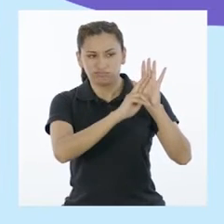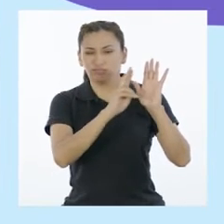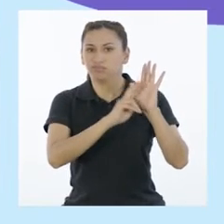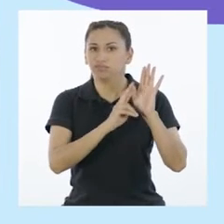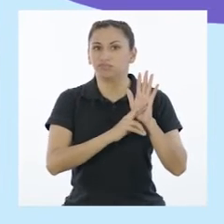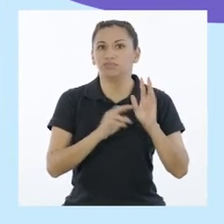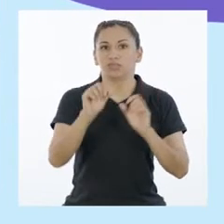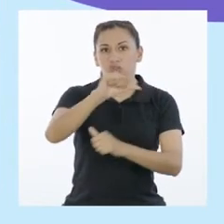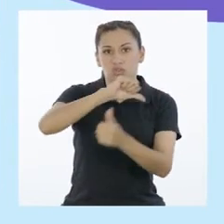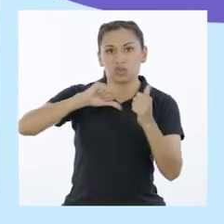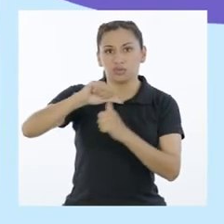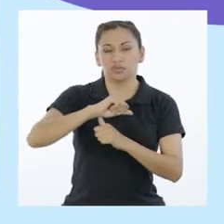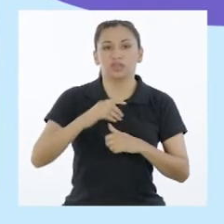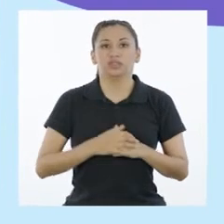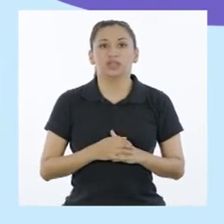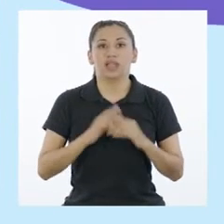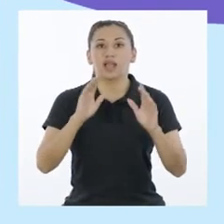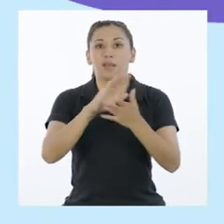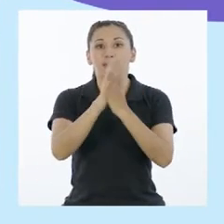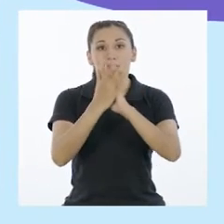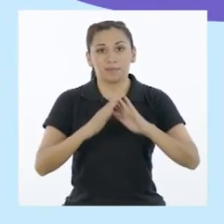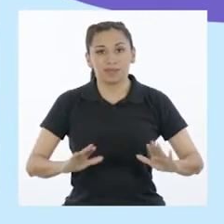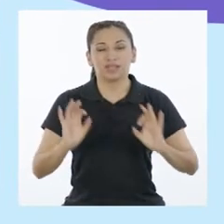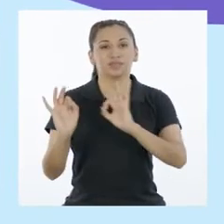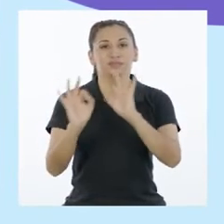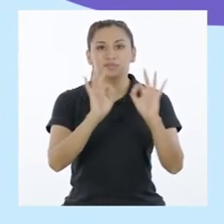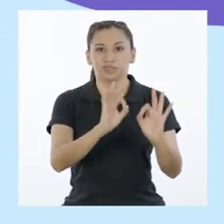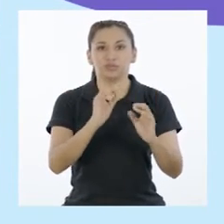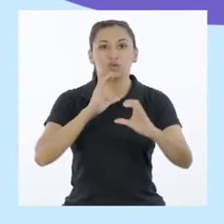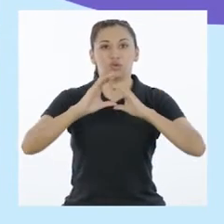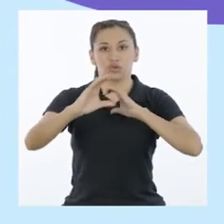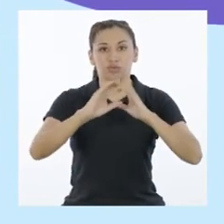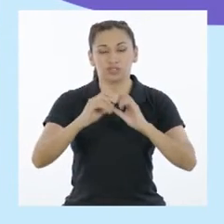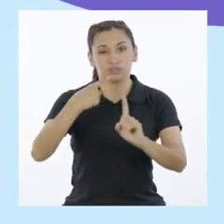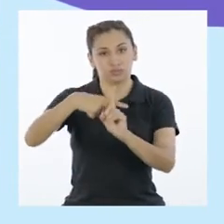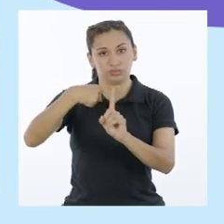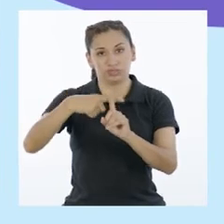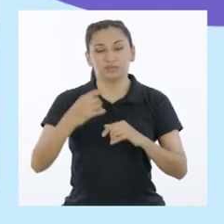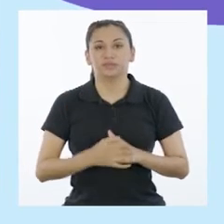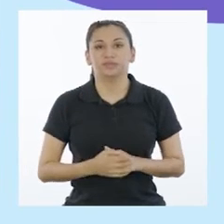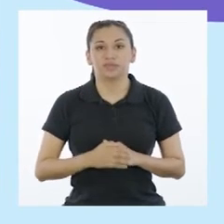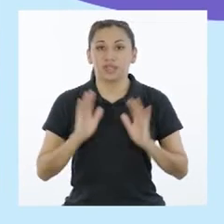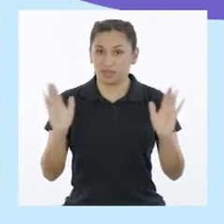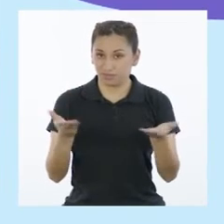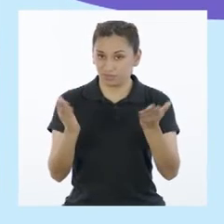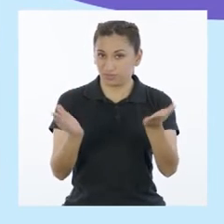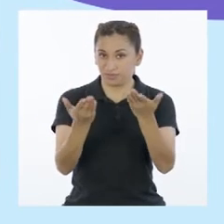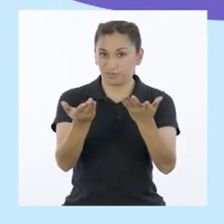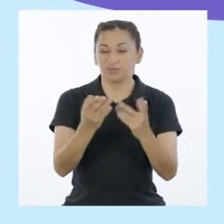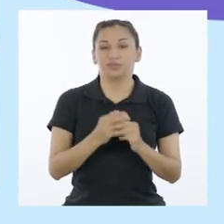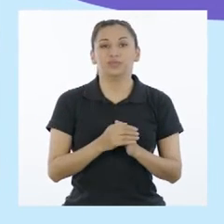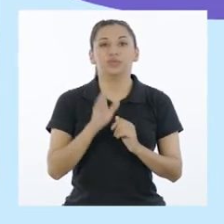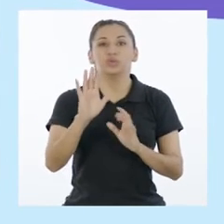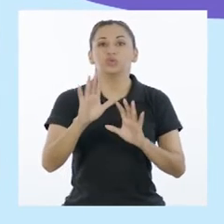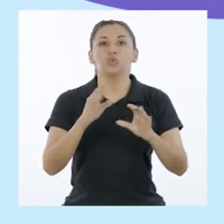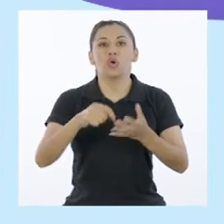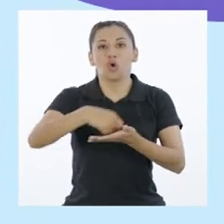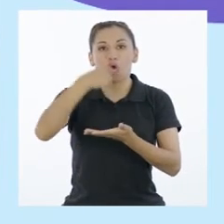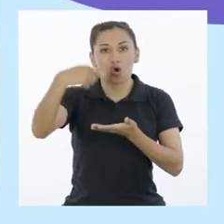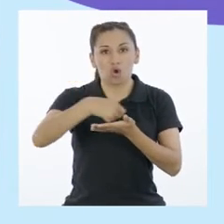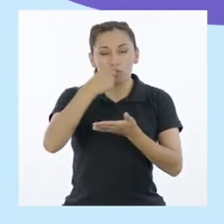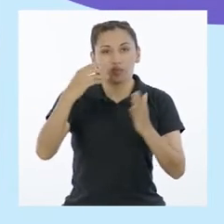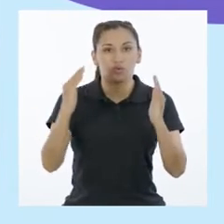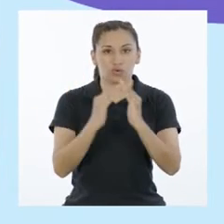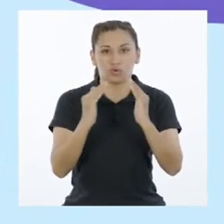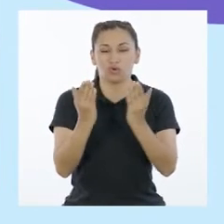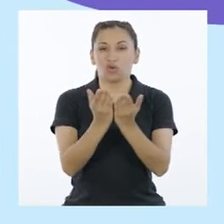convivencia, promoviendo la convivencia escolar armoniosa mediante la comunicación asertiva, promoviendo el funcionamiento